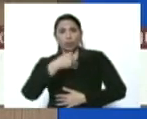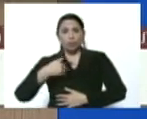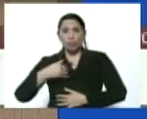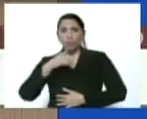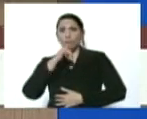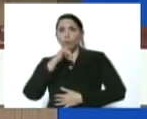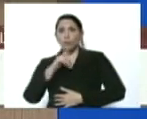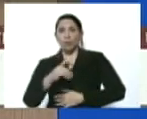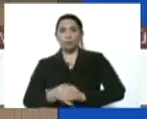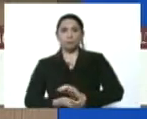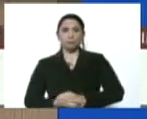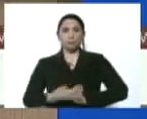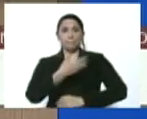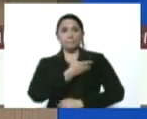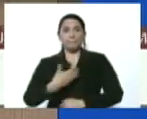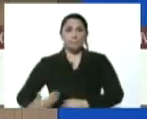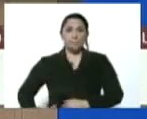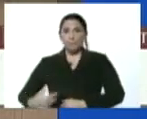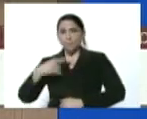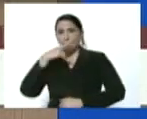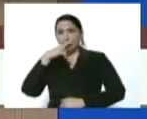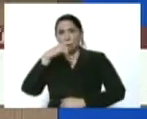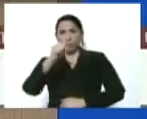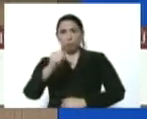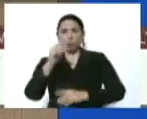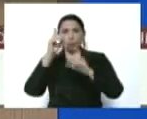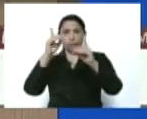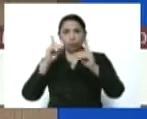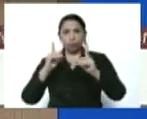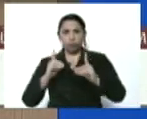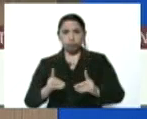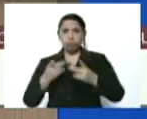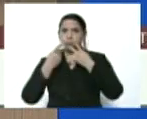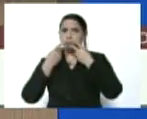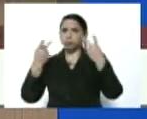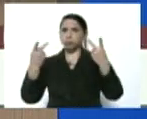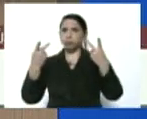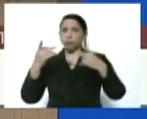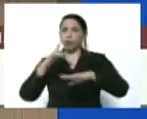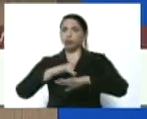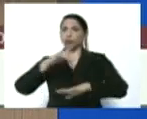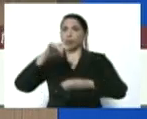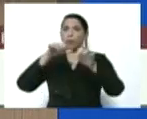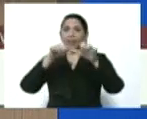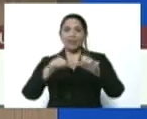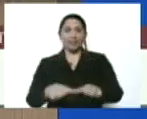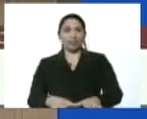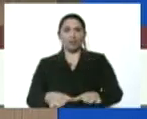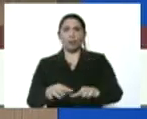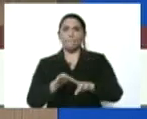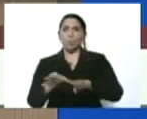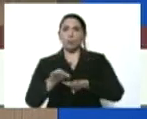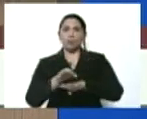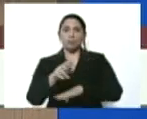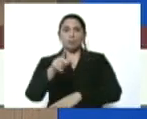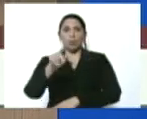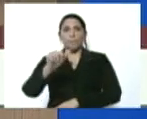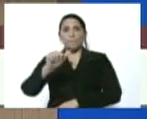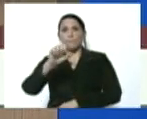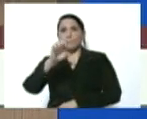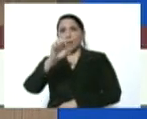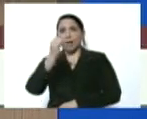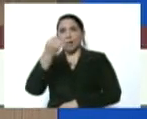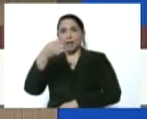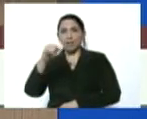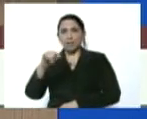que el presidente Nicolás Maduro ha decidido decretar un toque de queda en el municipio Páez del estado